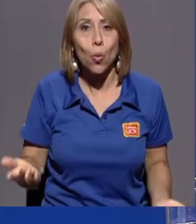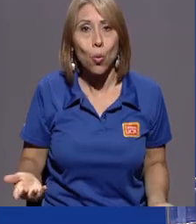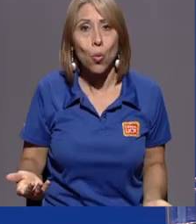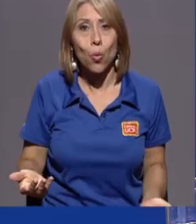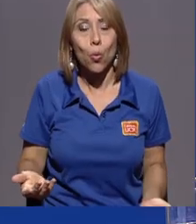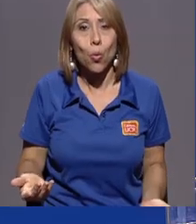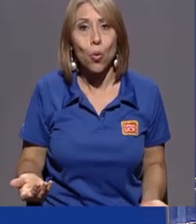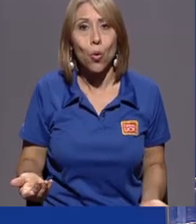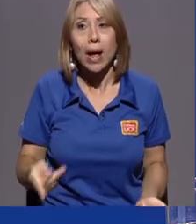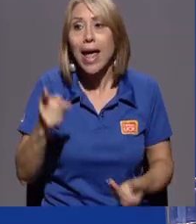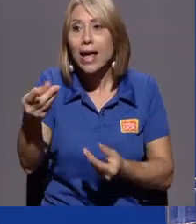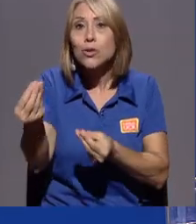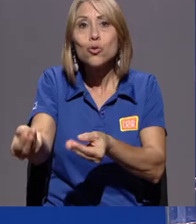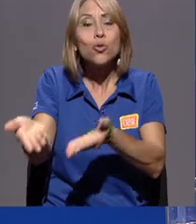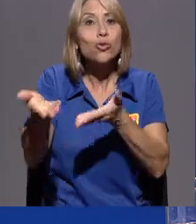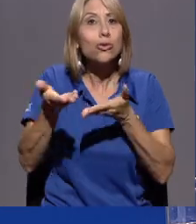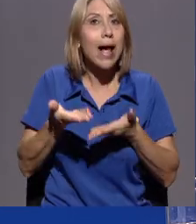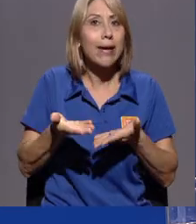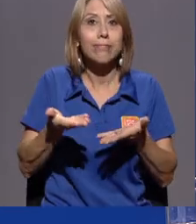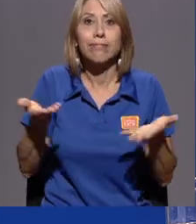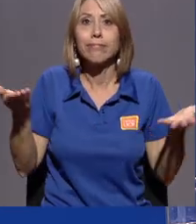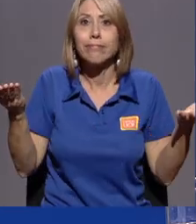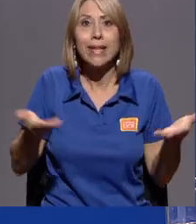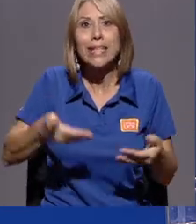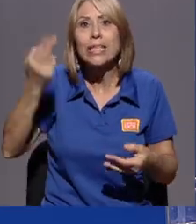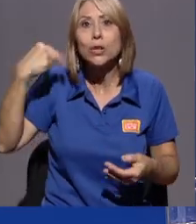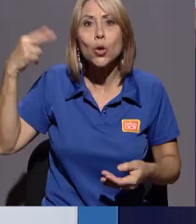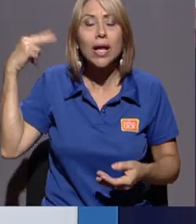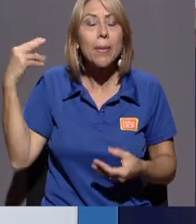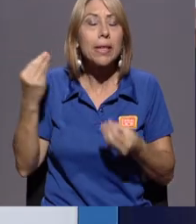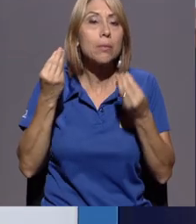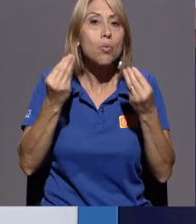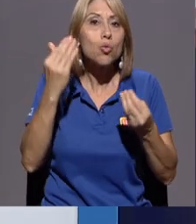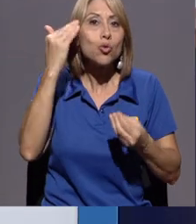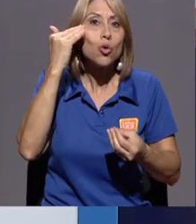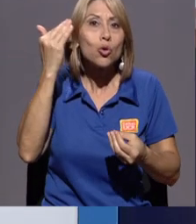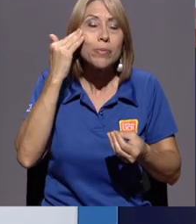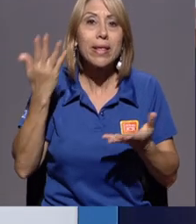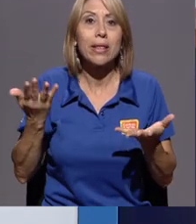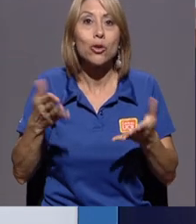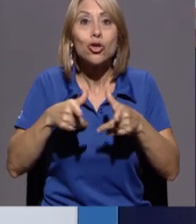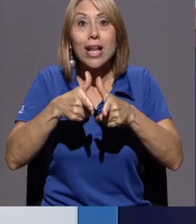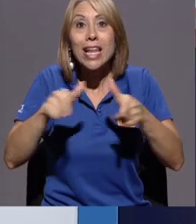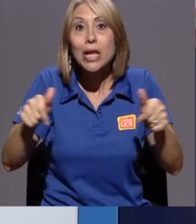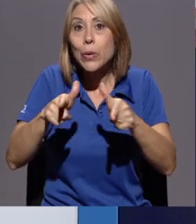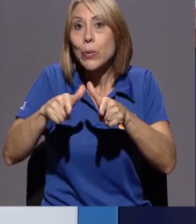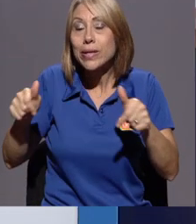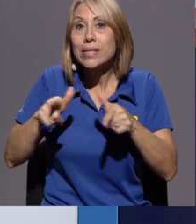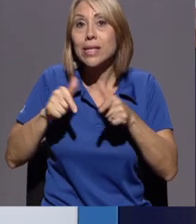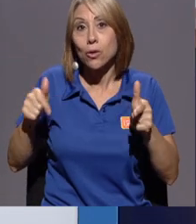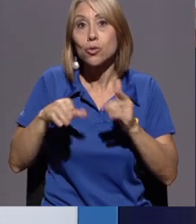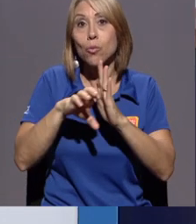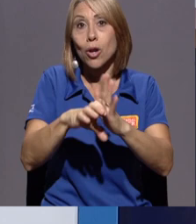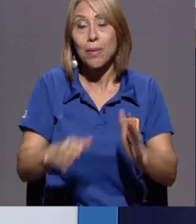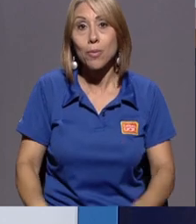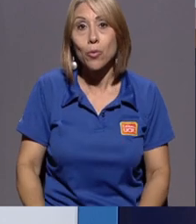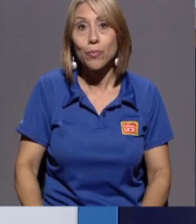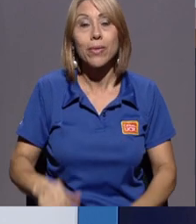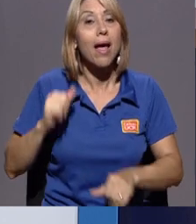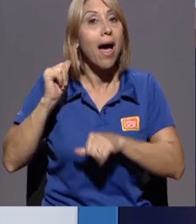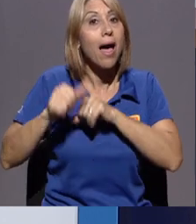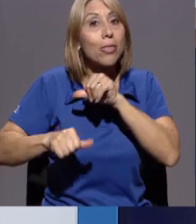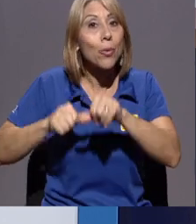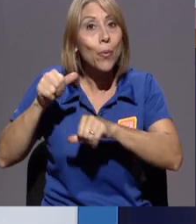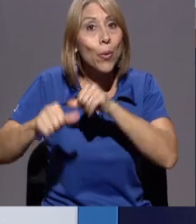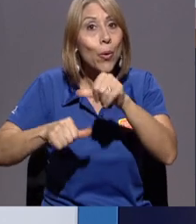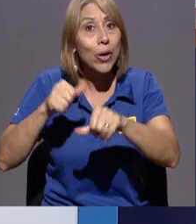históricamente nos han dado muchos conocimientos lingüísticos, por ejemplo, en antropología,